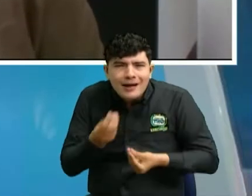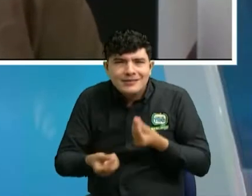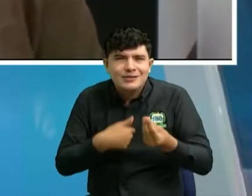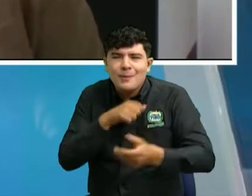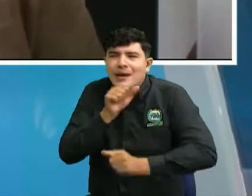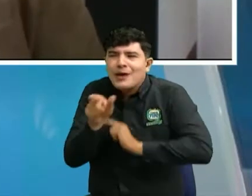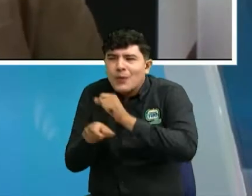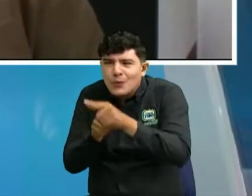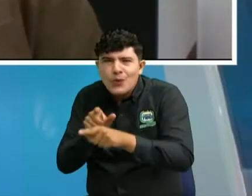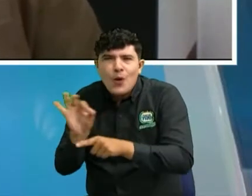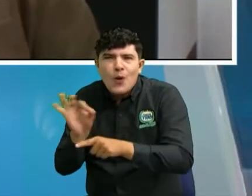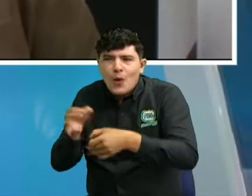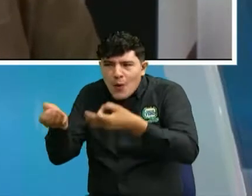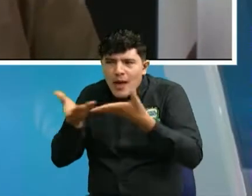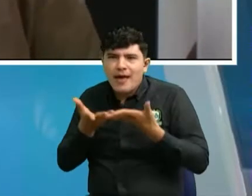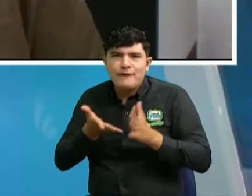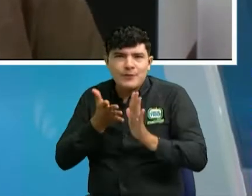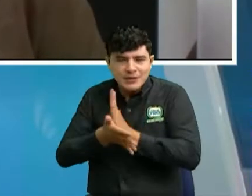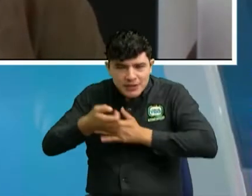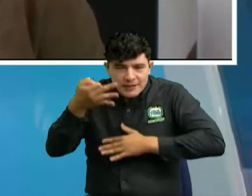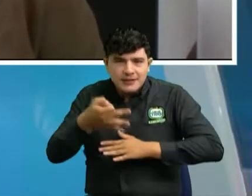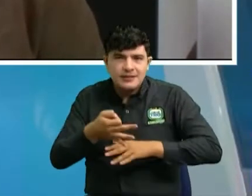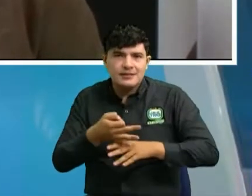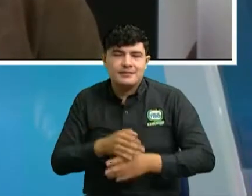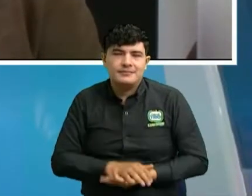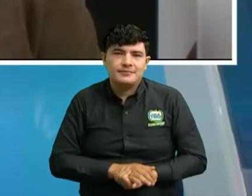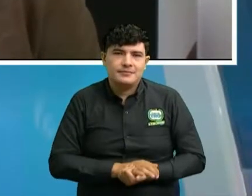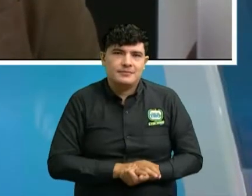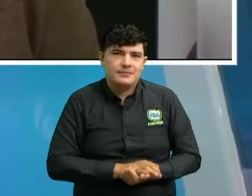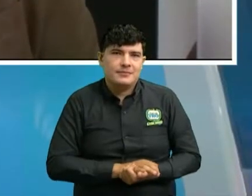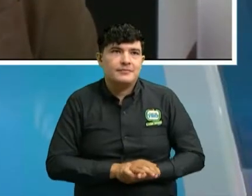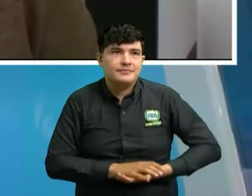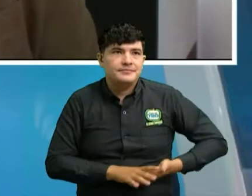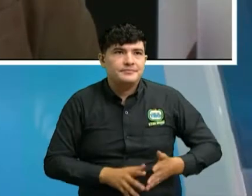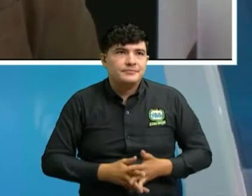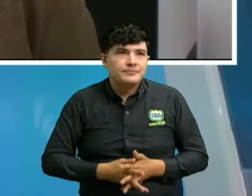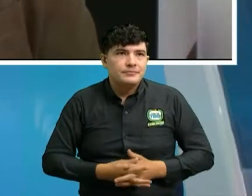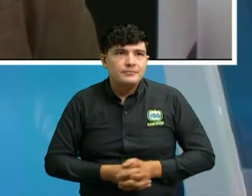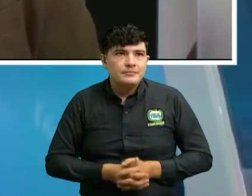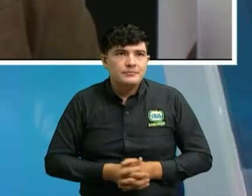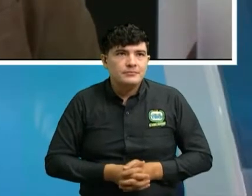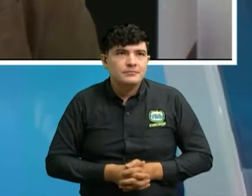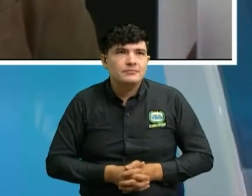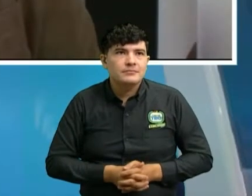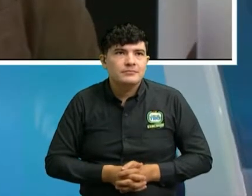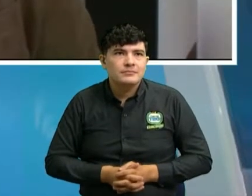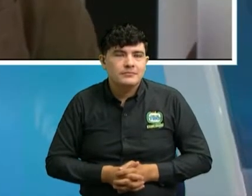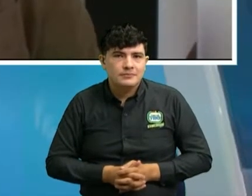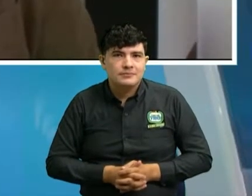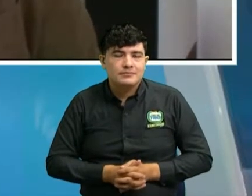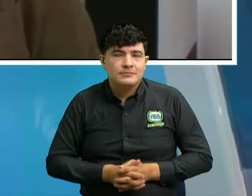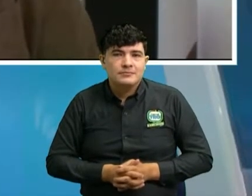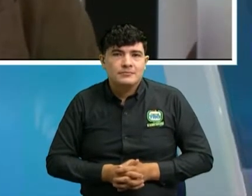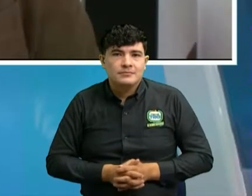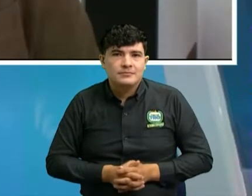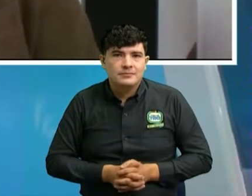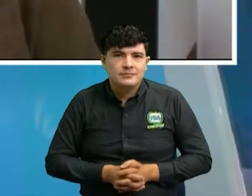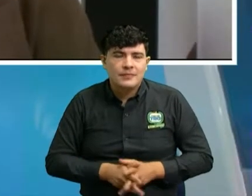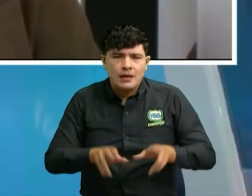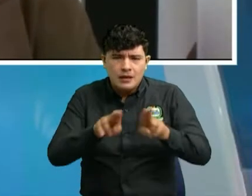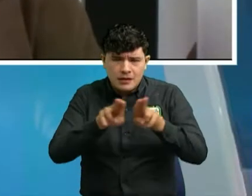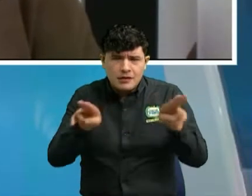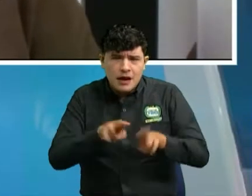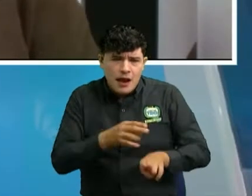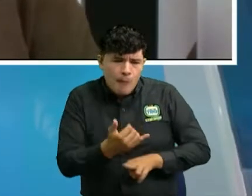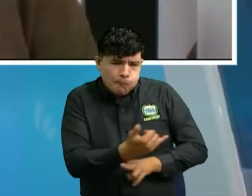pues más que eso el internet nos brinda unas herramientas con las cuales podemos medir y saber por ejemplo que